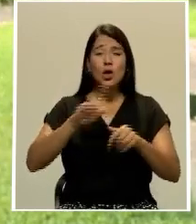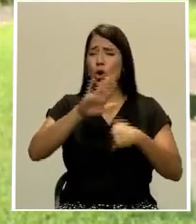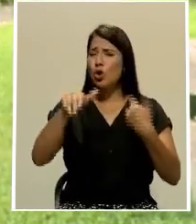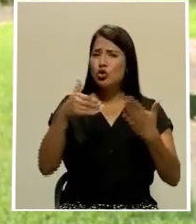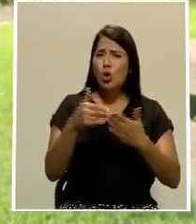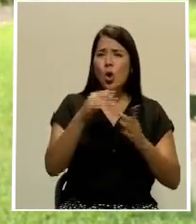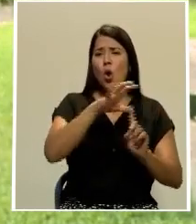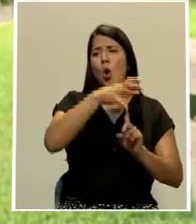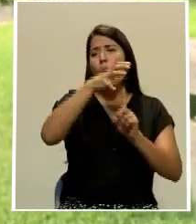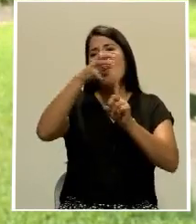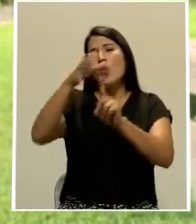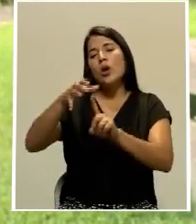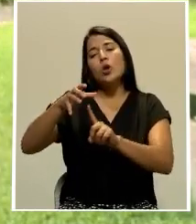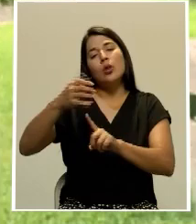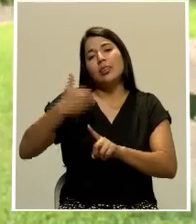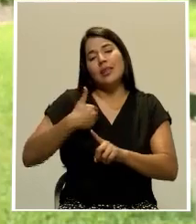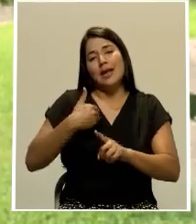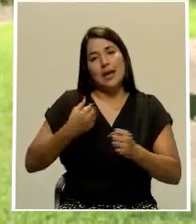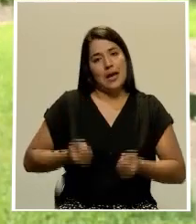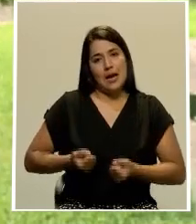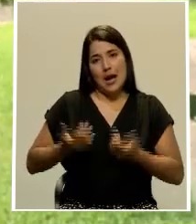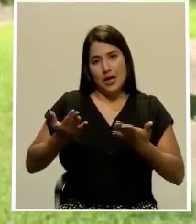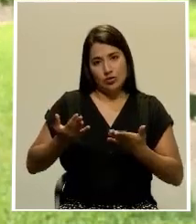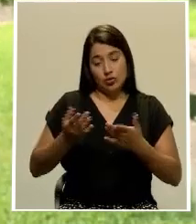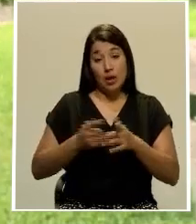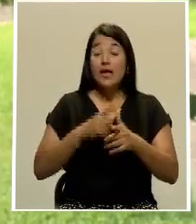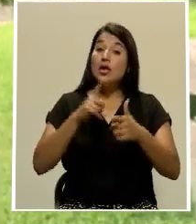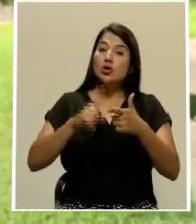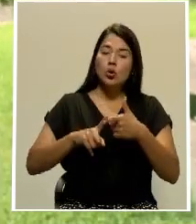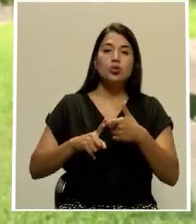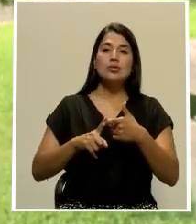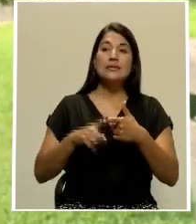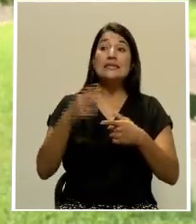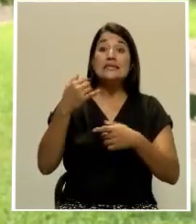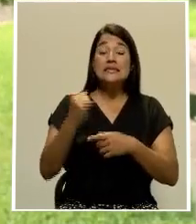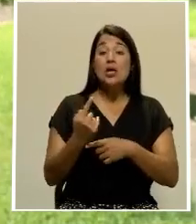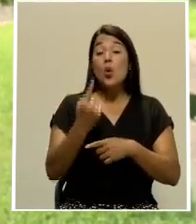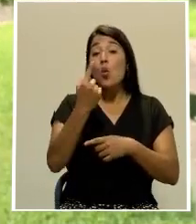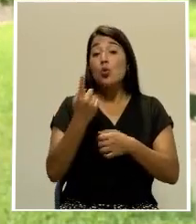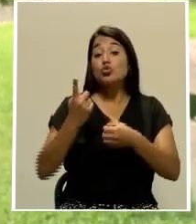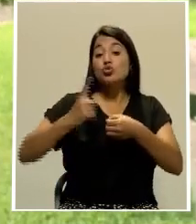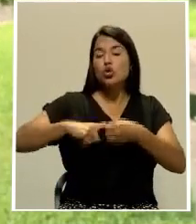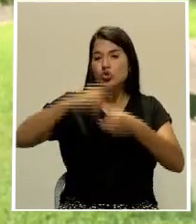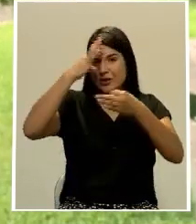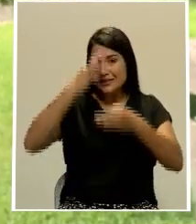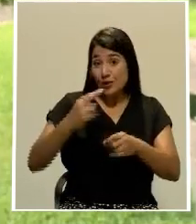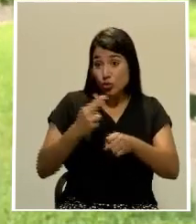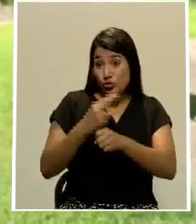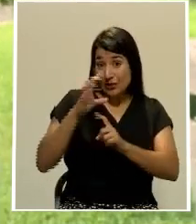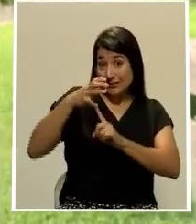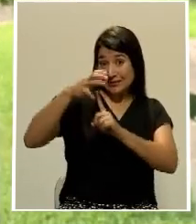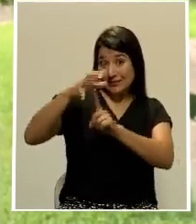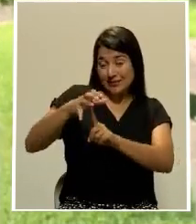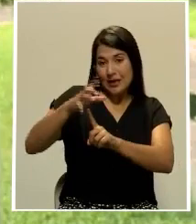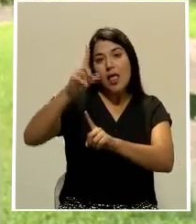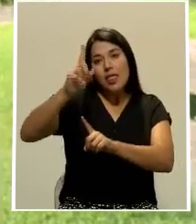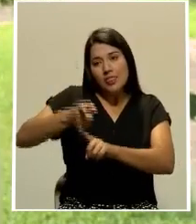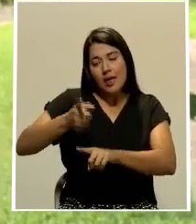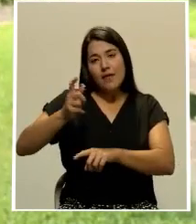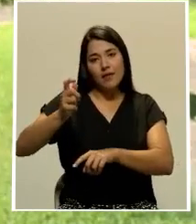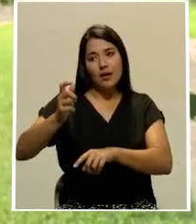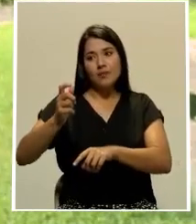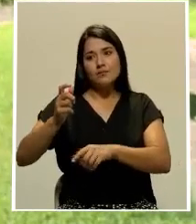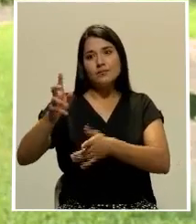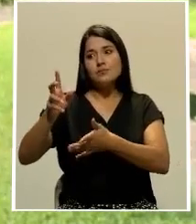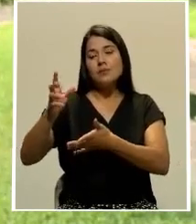operativos, que cada uno de los socios reembolsa a la sociedad. Entonces, don André debe reembolsar a la